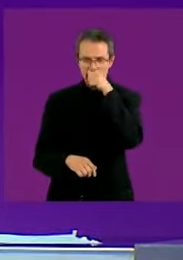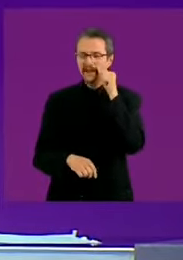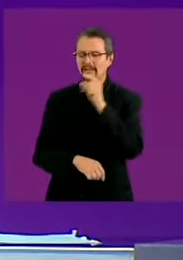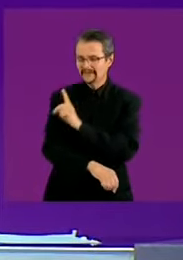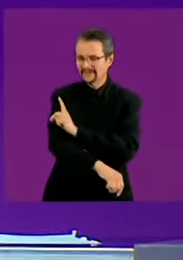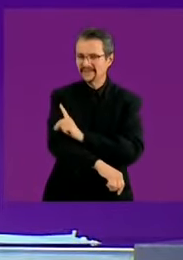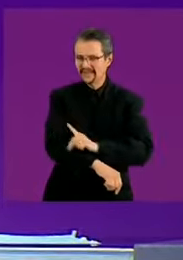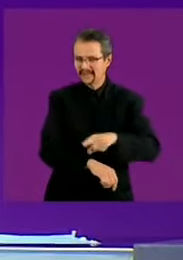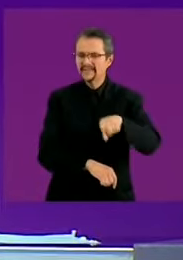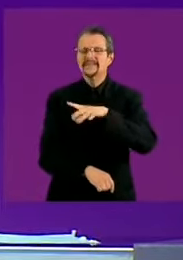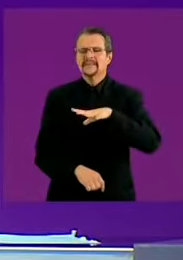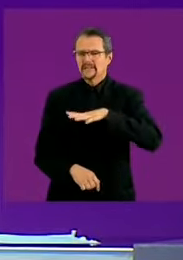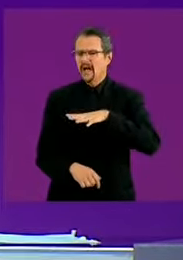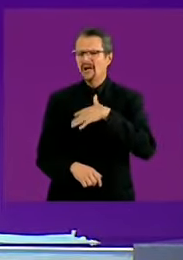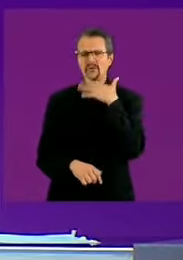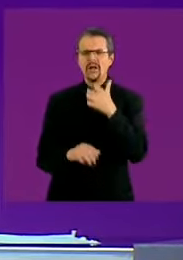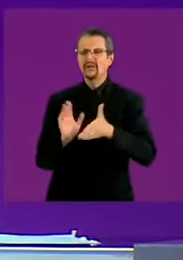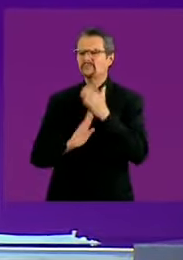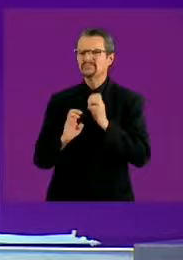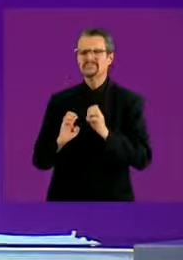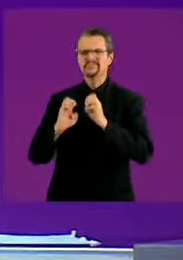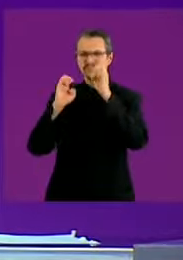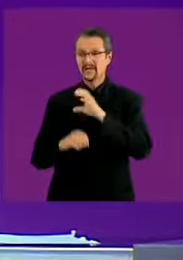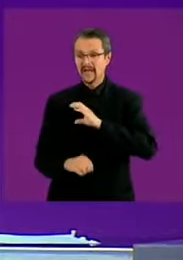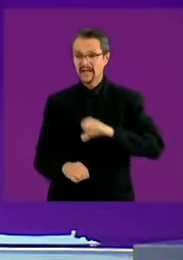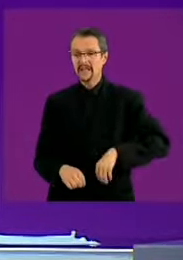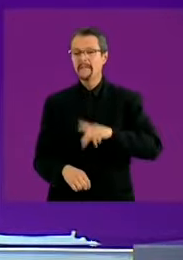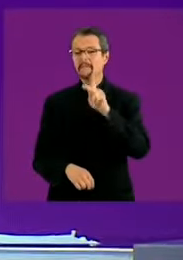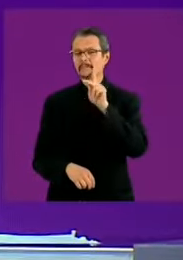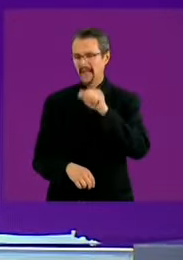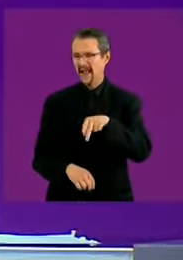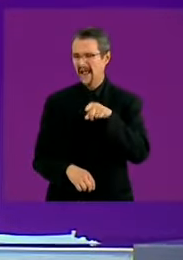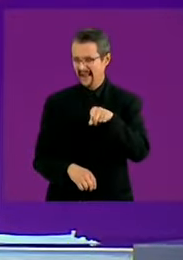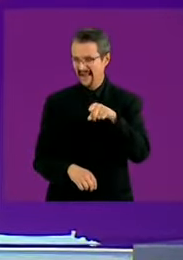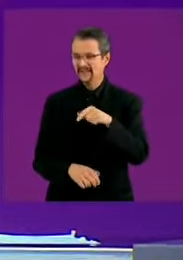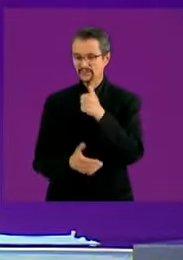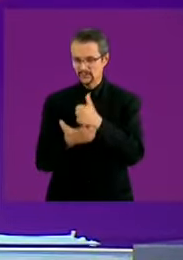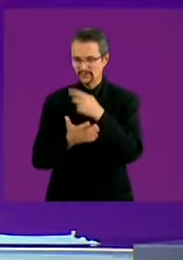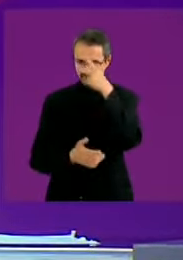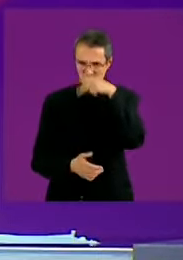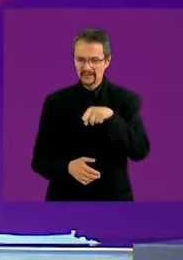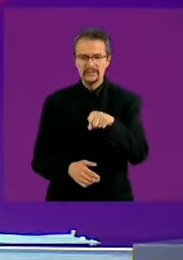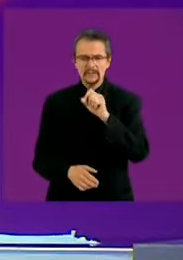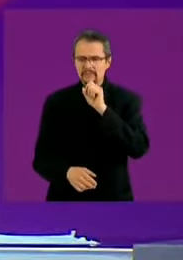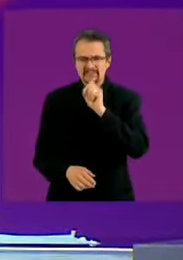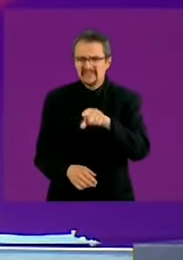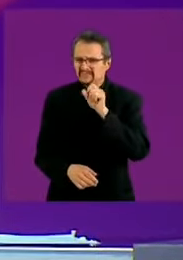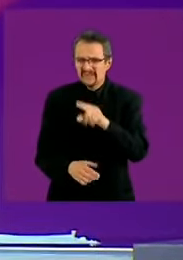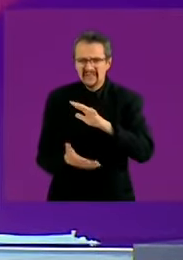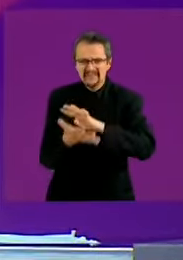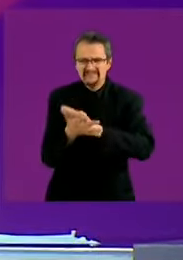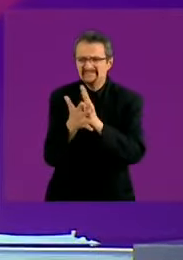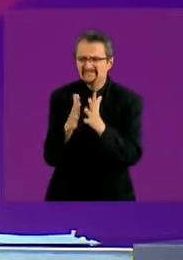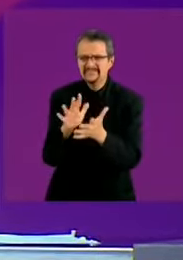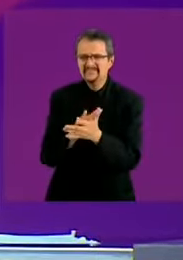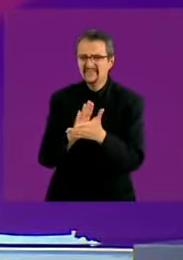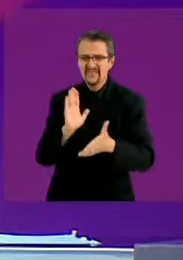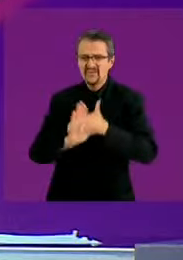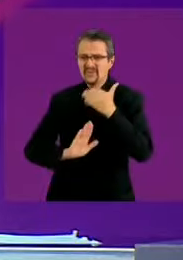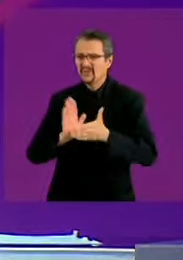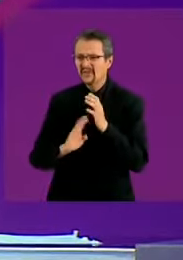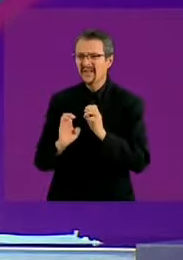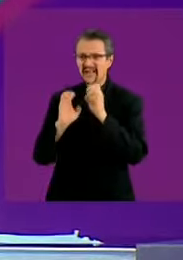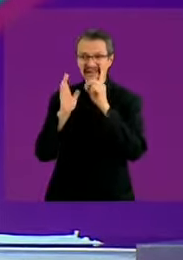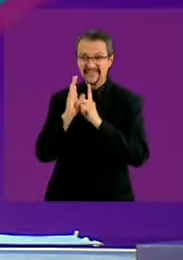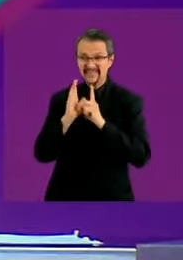candidato del PAN en la Ciudad de México es justamente parte de este cártel inmobiliario que protege la